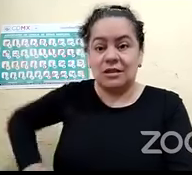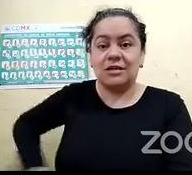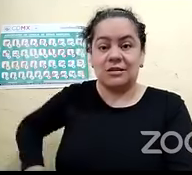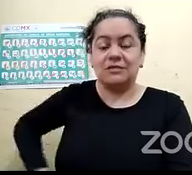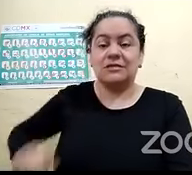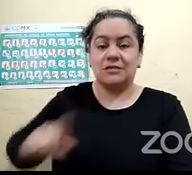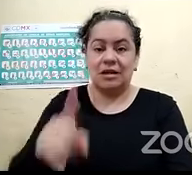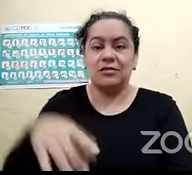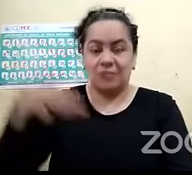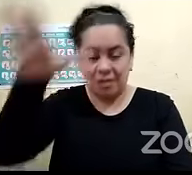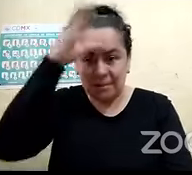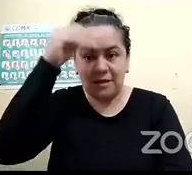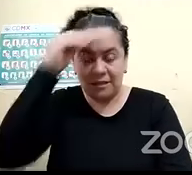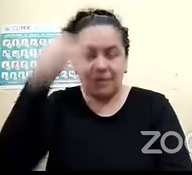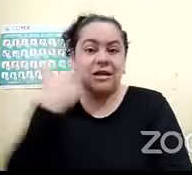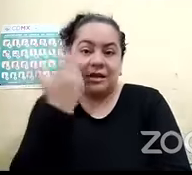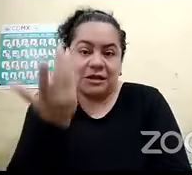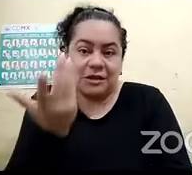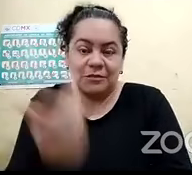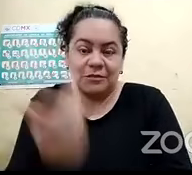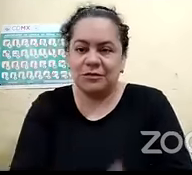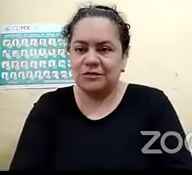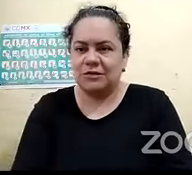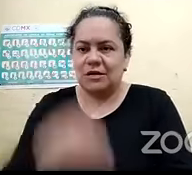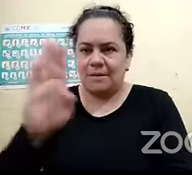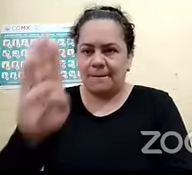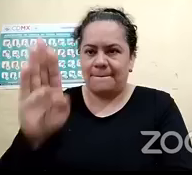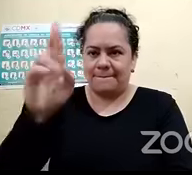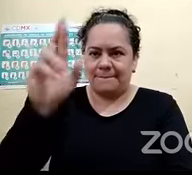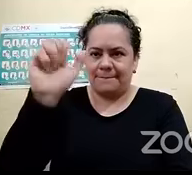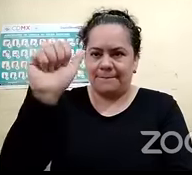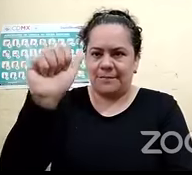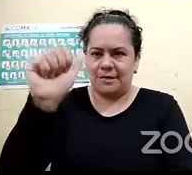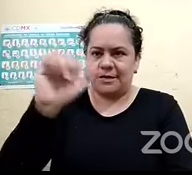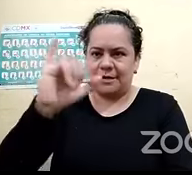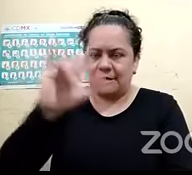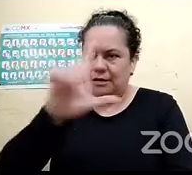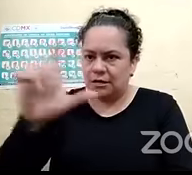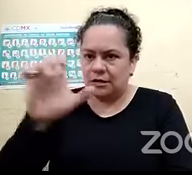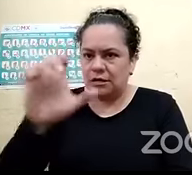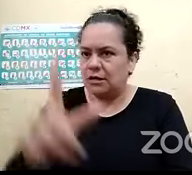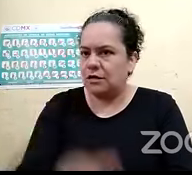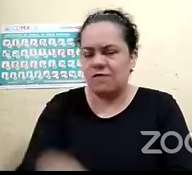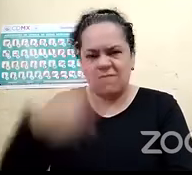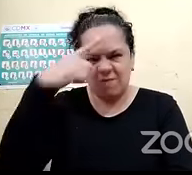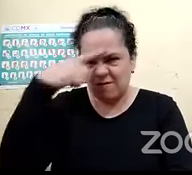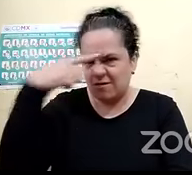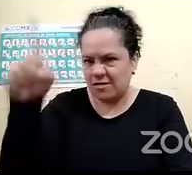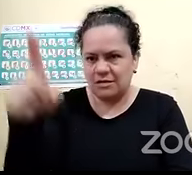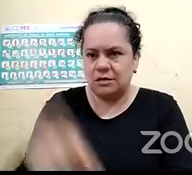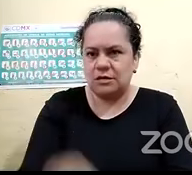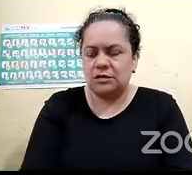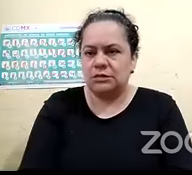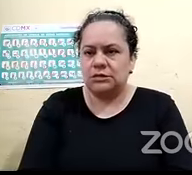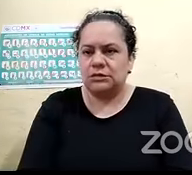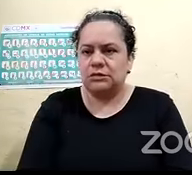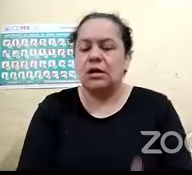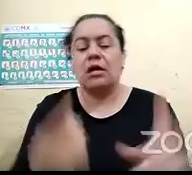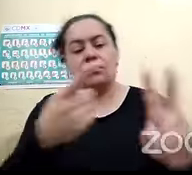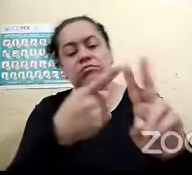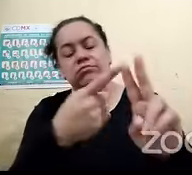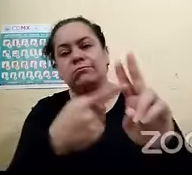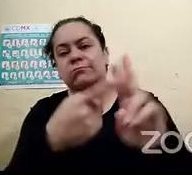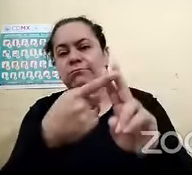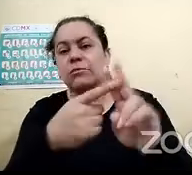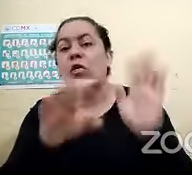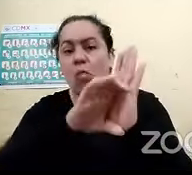importante que es el que nunca va a pasar de moda en el caso de Neida le facilitó mucho haciendo el braille en los dedos la verdad